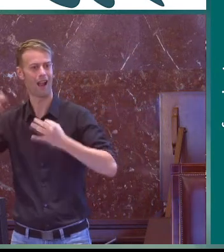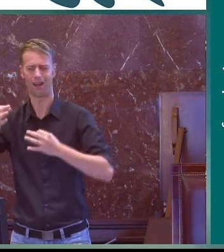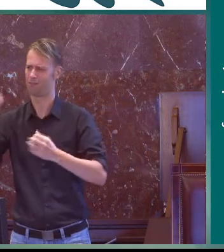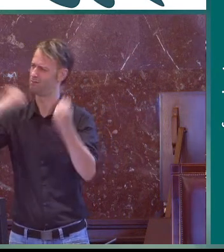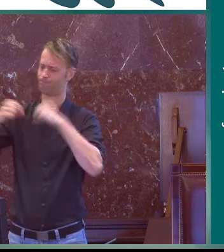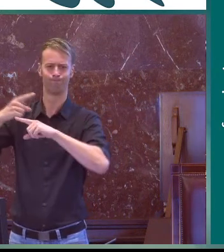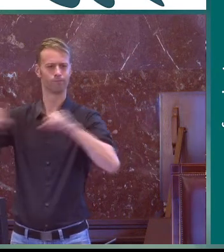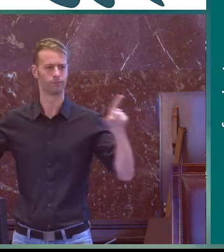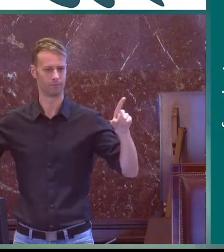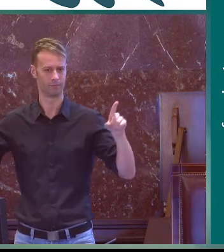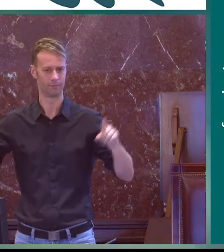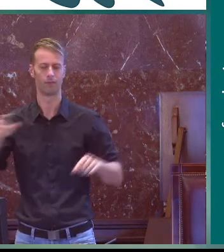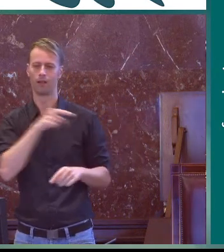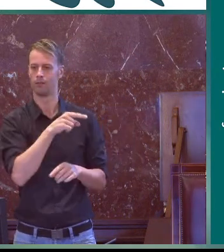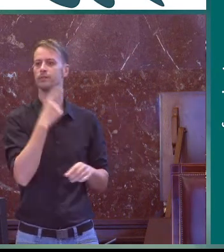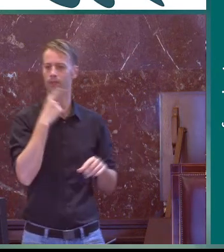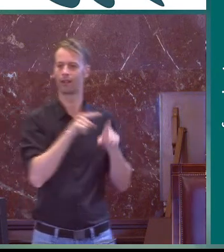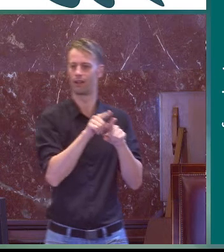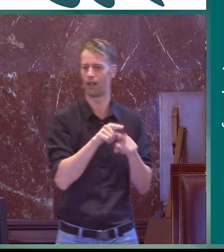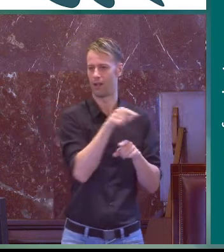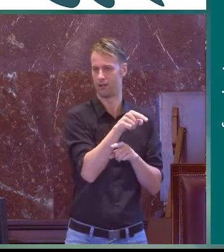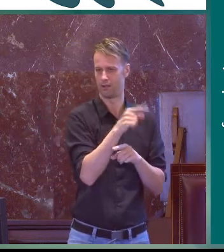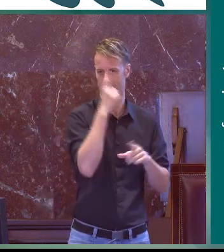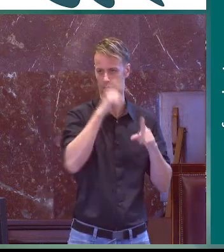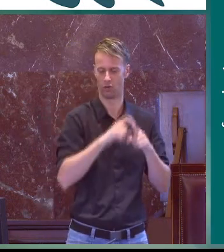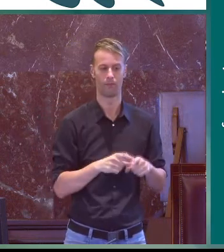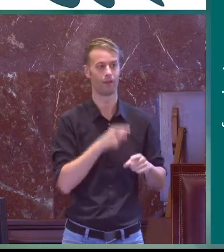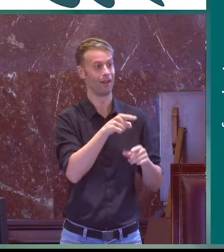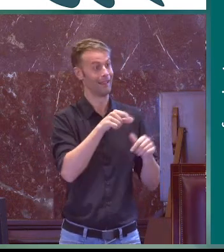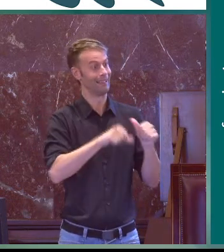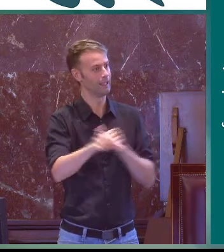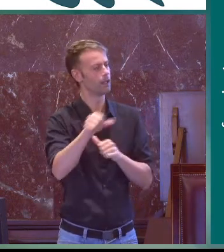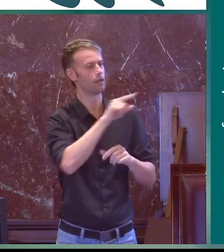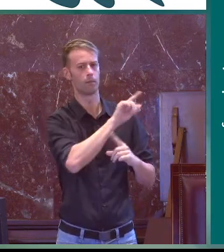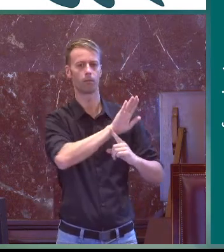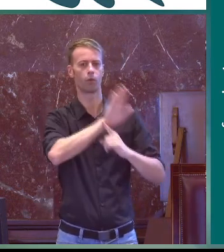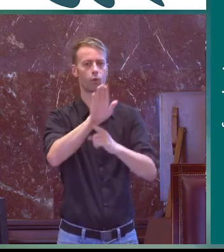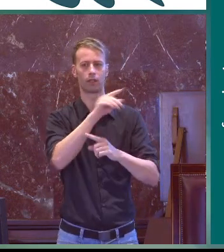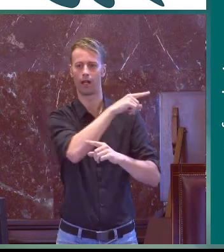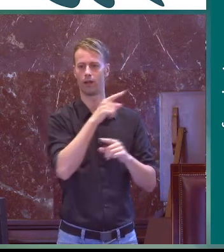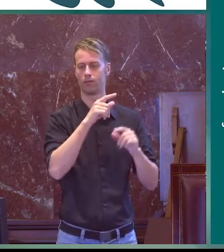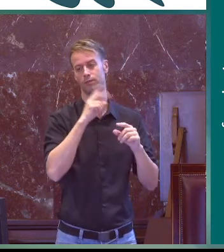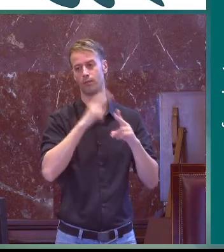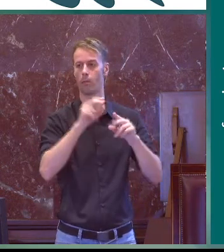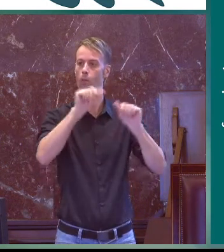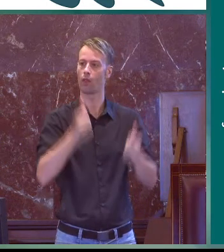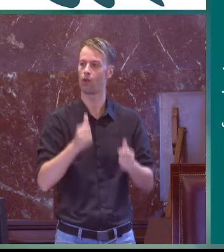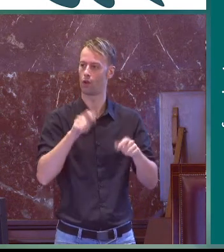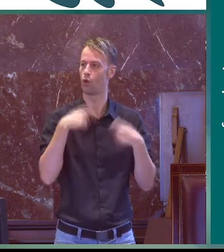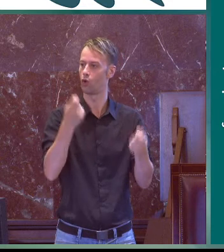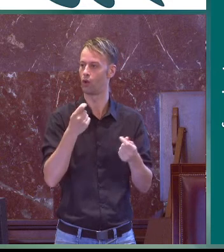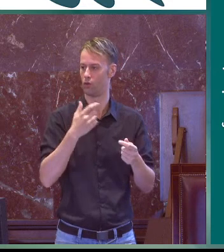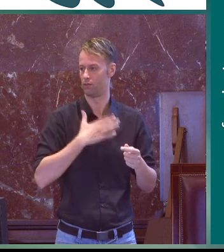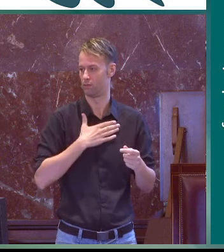laboratorio, llamémosle, eran diferentes comparadas con las que pudiera ser en un entorno natural. por eso hizo una